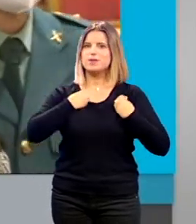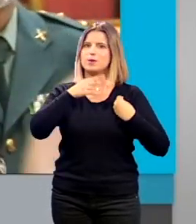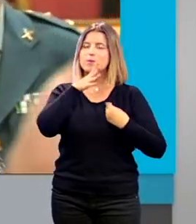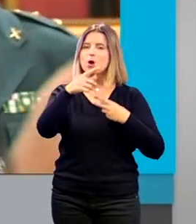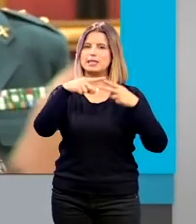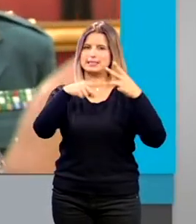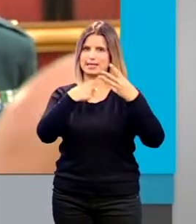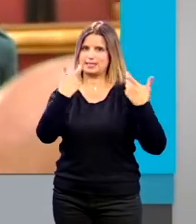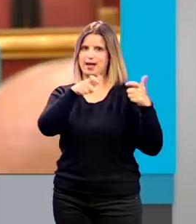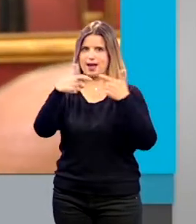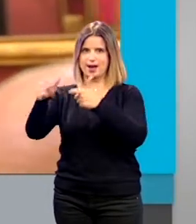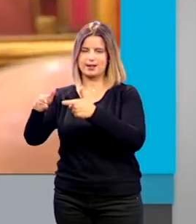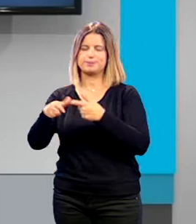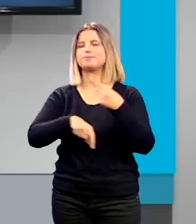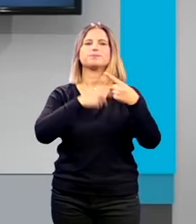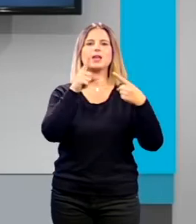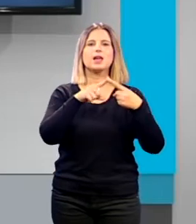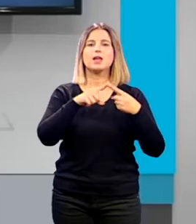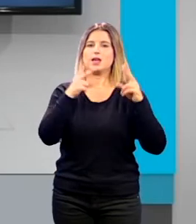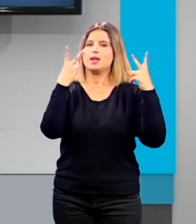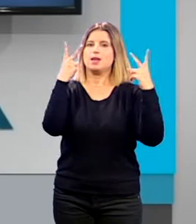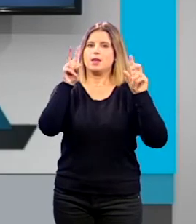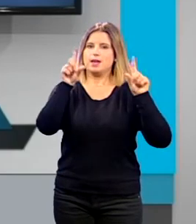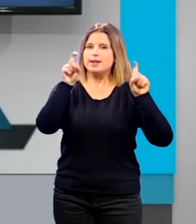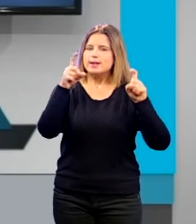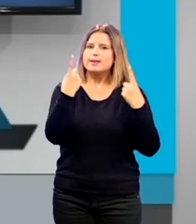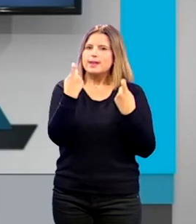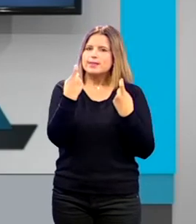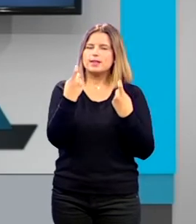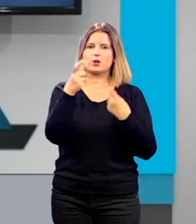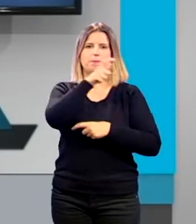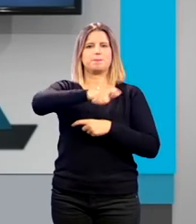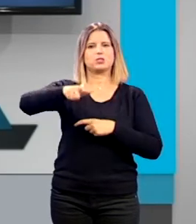estas tres áreas. Es necesario también que la gente se sienta segura en las calles,